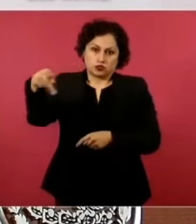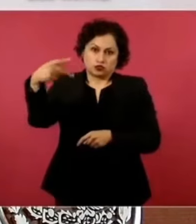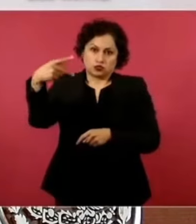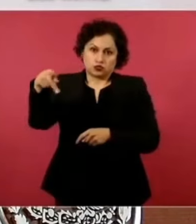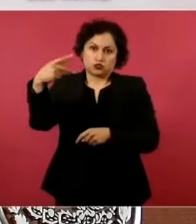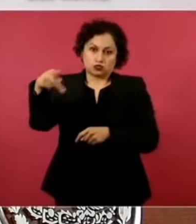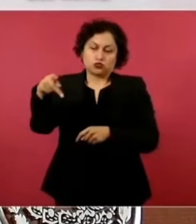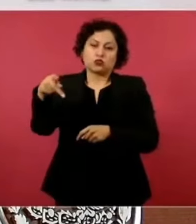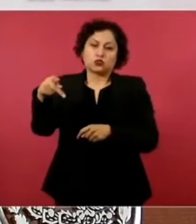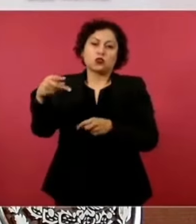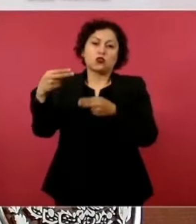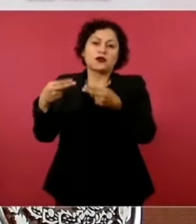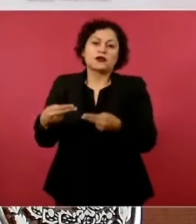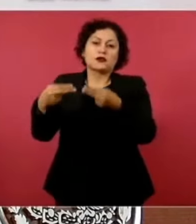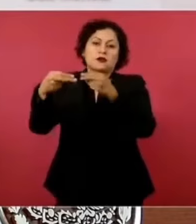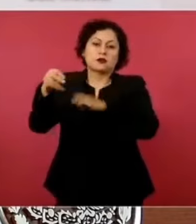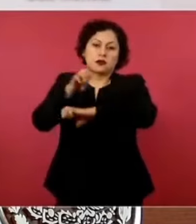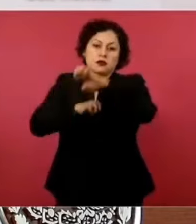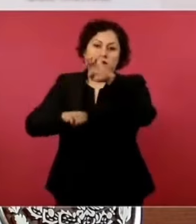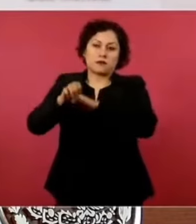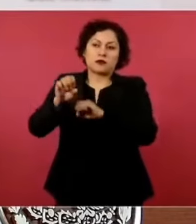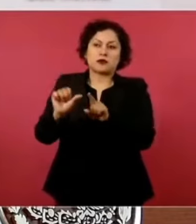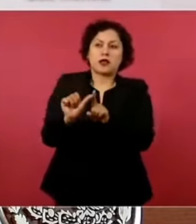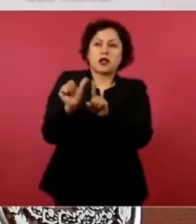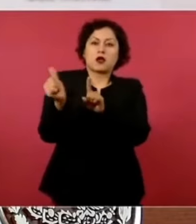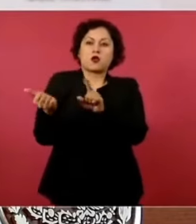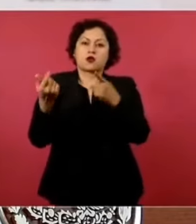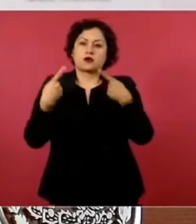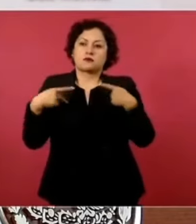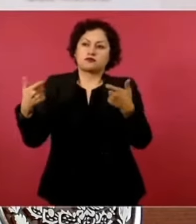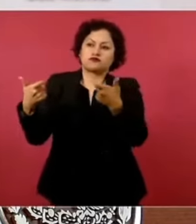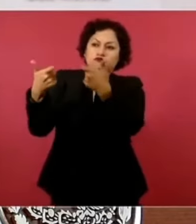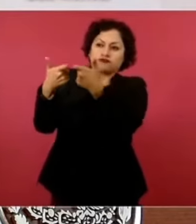su propia empresa. Ahora bien,